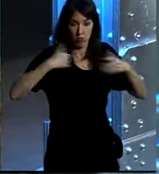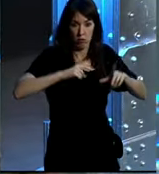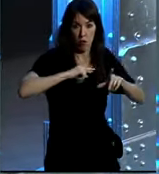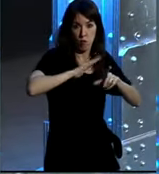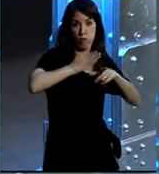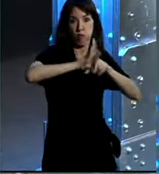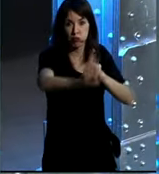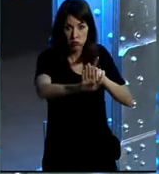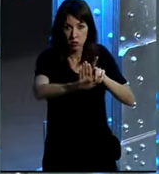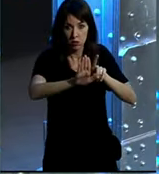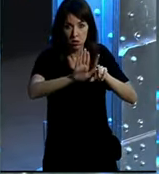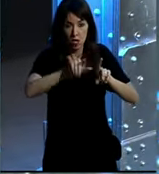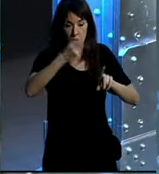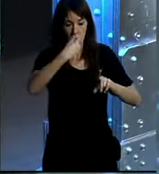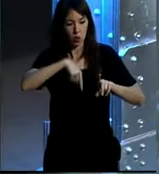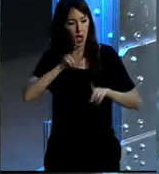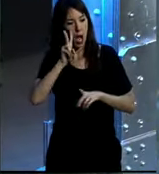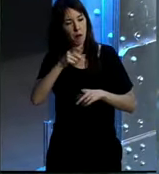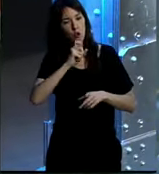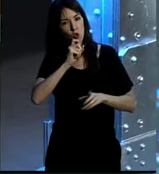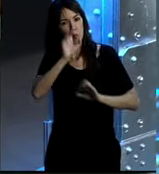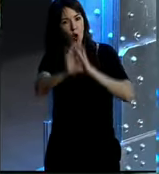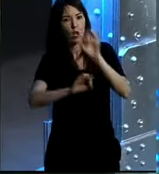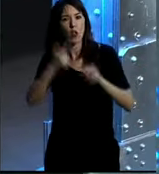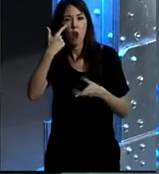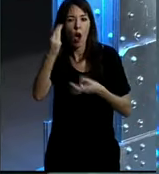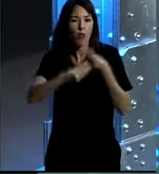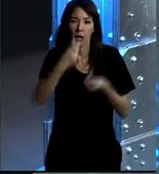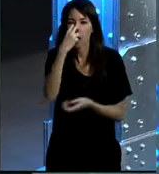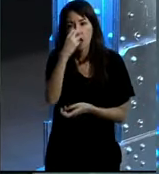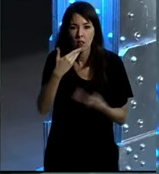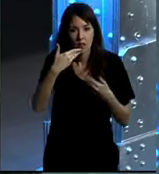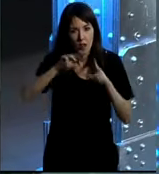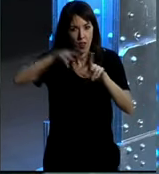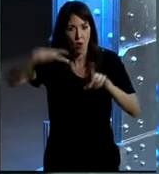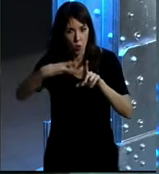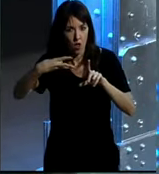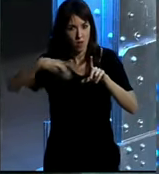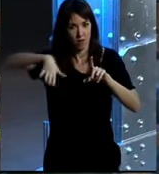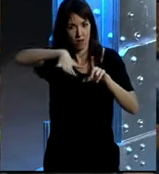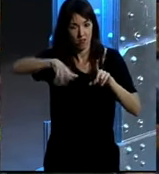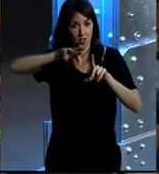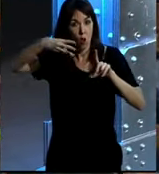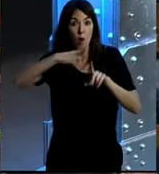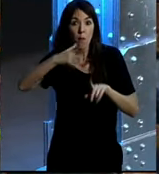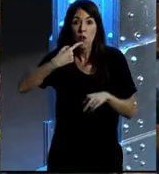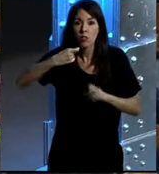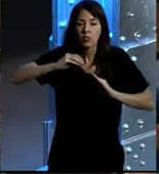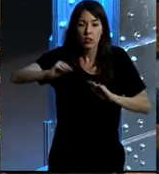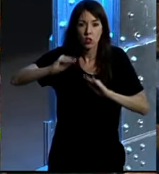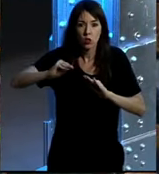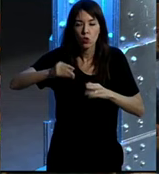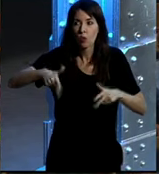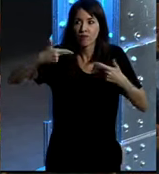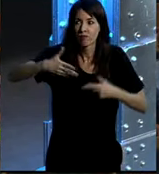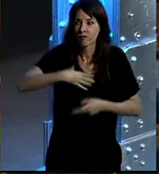demás que desde fuera veíamos que lo que una determinada organización hacía a través de esta web, ¿no? De este sitio web, que por la complejidad, pues no